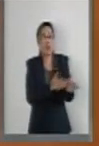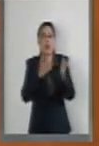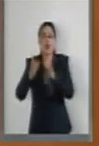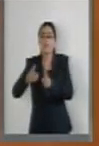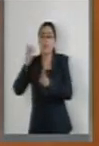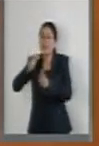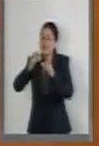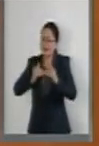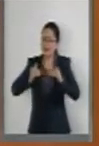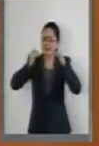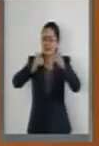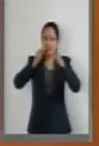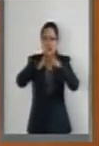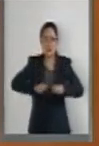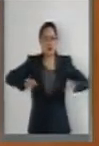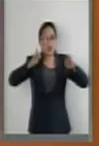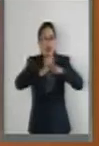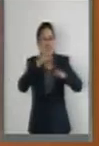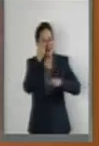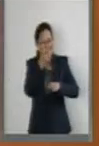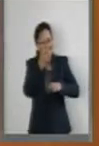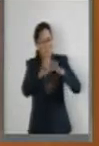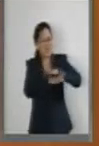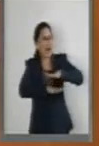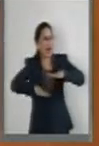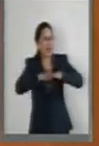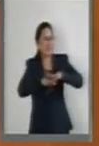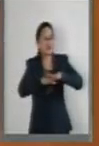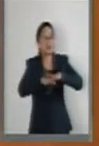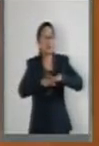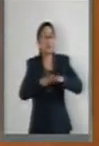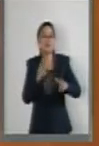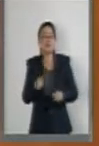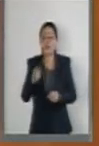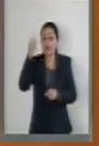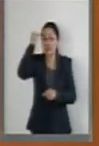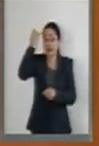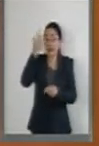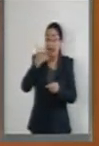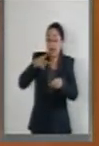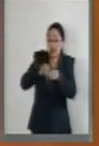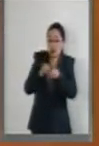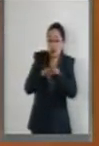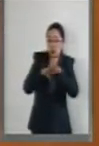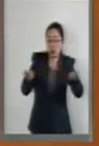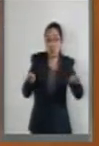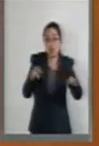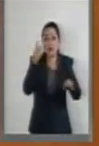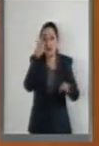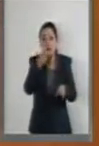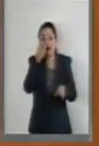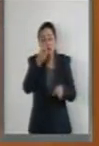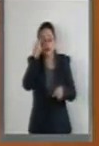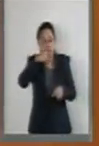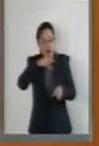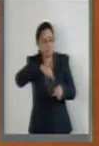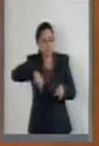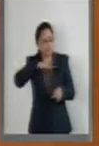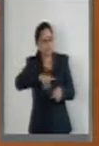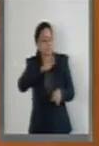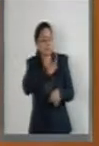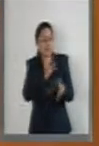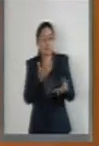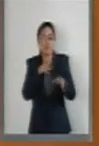significa un principio y un eje toral de actuación. Así como para la niñez y el ejercicio